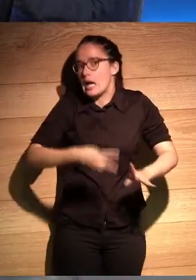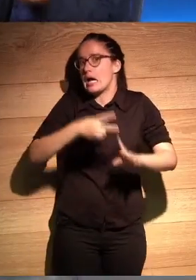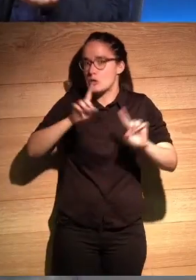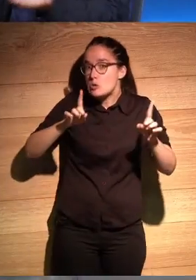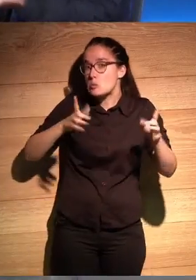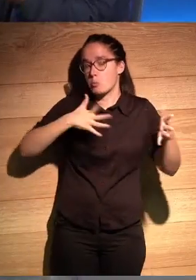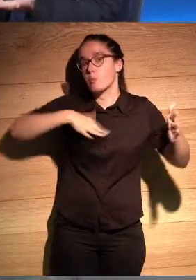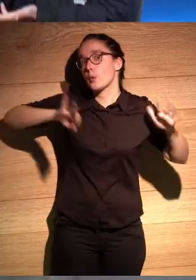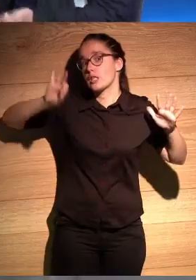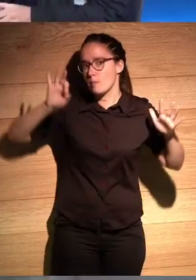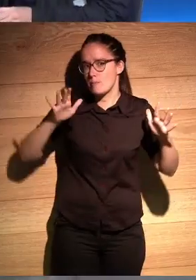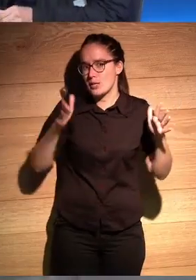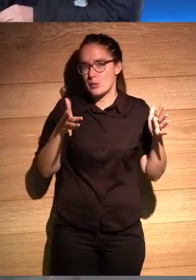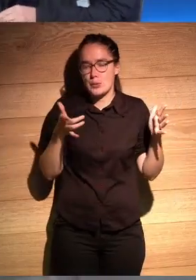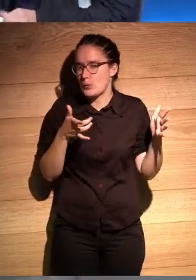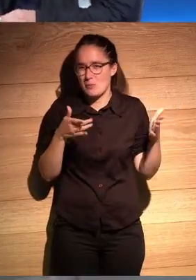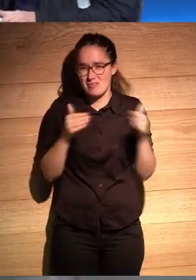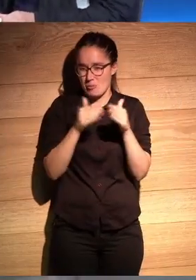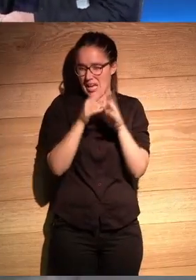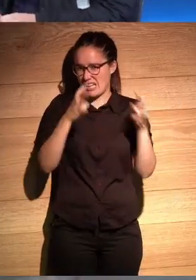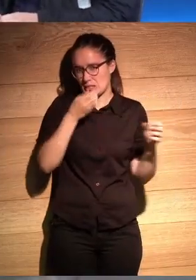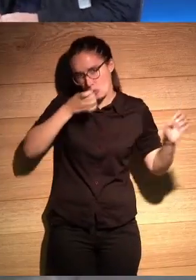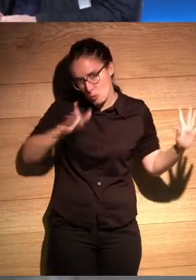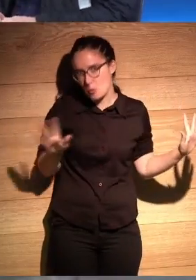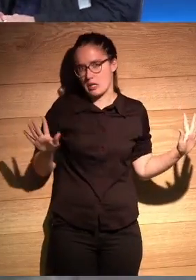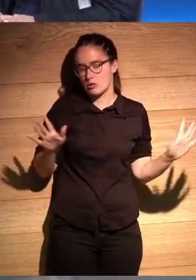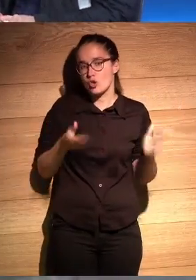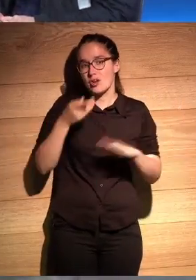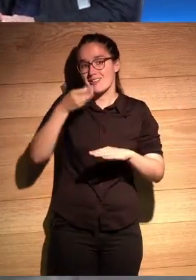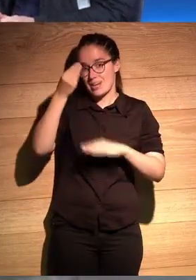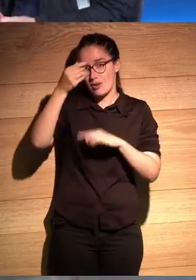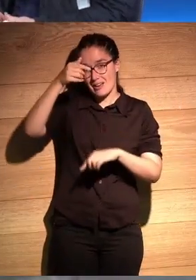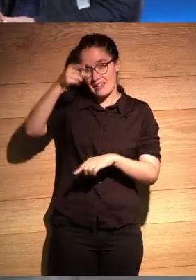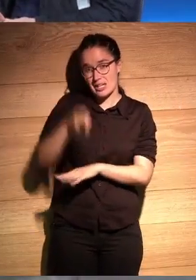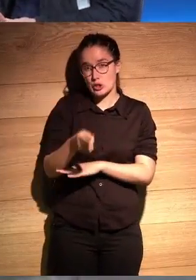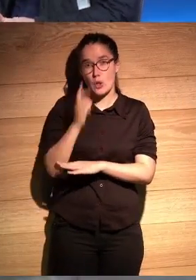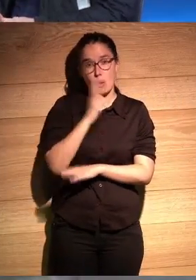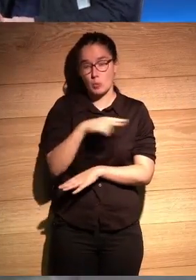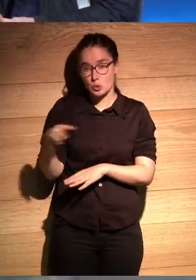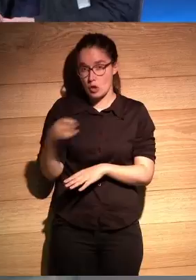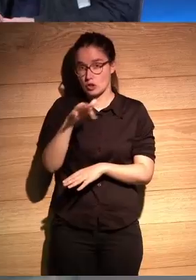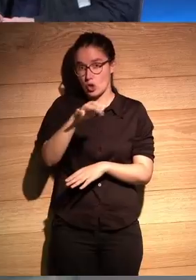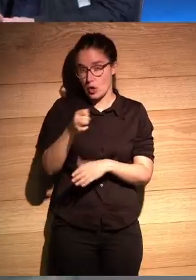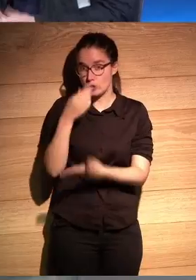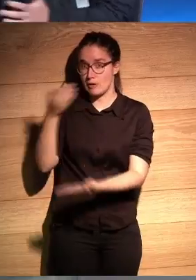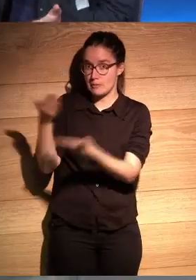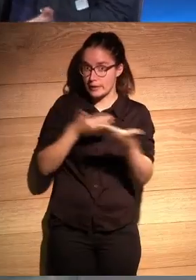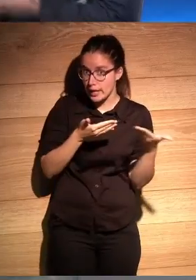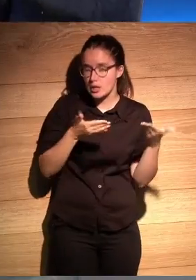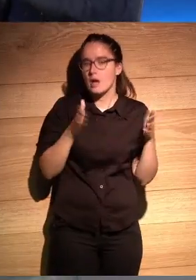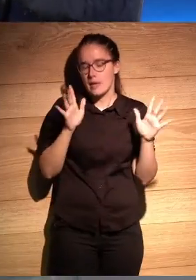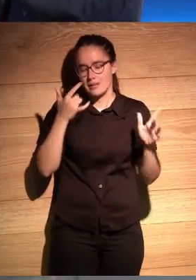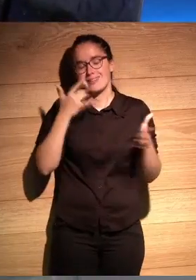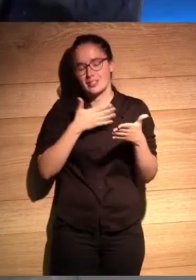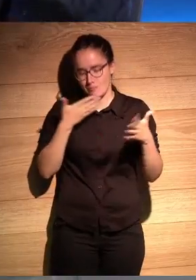está bueno a mí ya me cuesta salir mucho oye creo que aquí el director del museo de Sonora creo que nos iba a invitar y tal ha venido no, no,